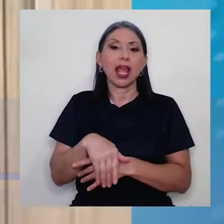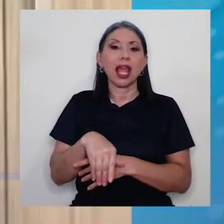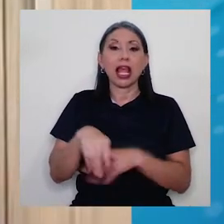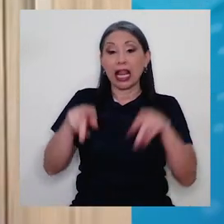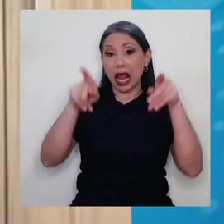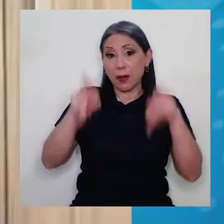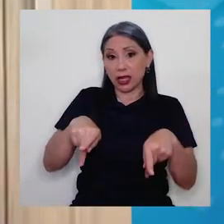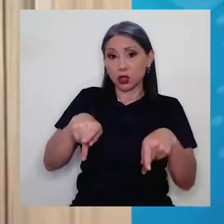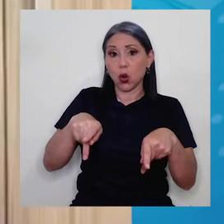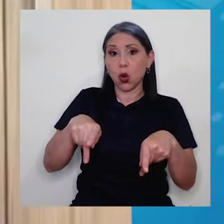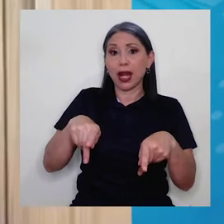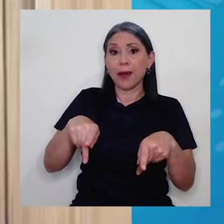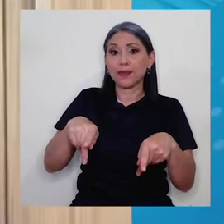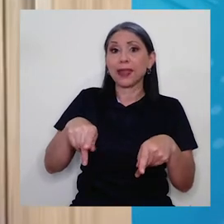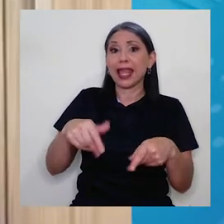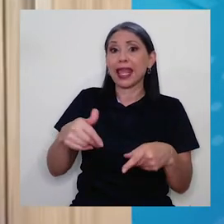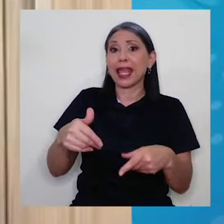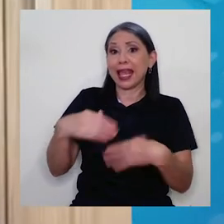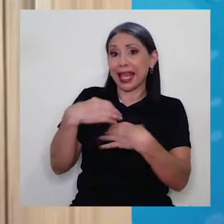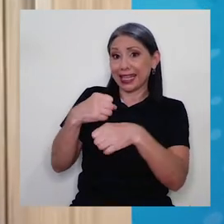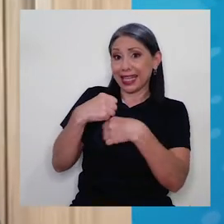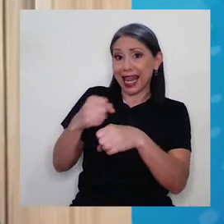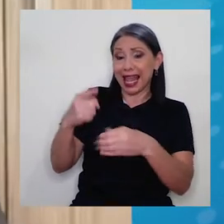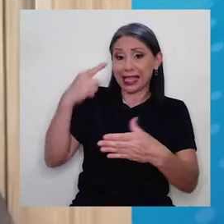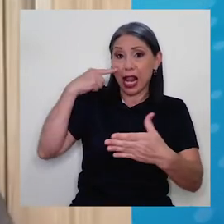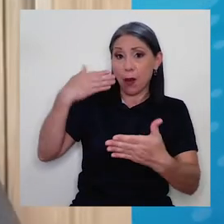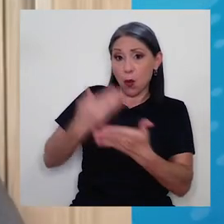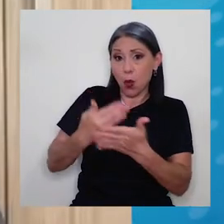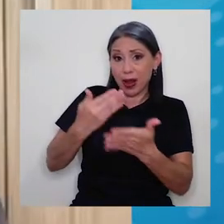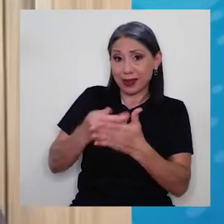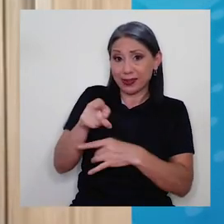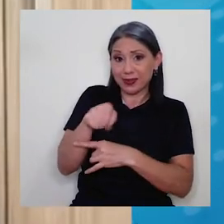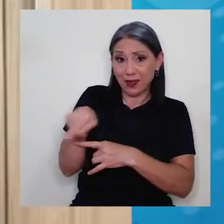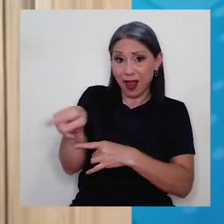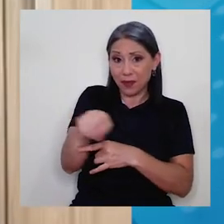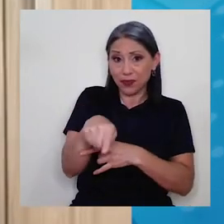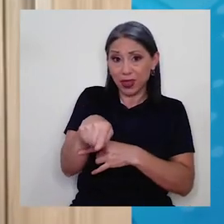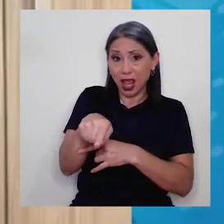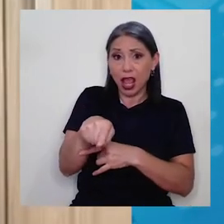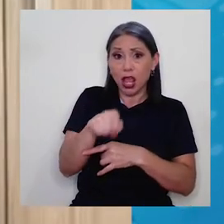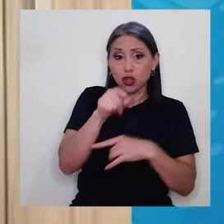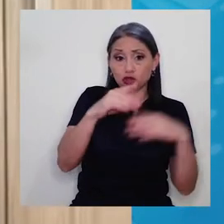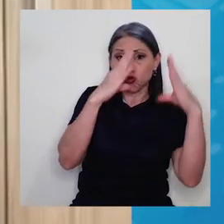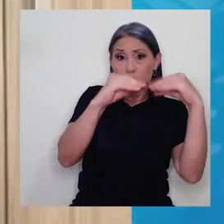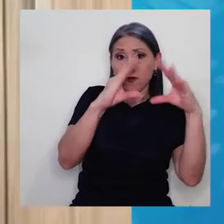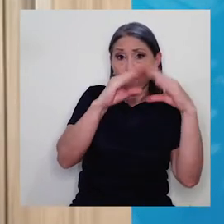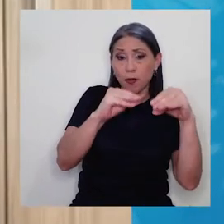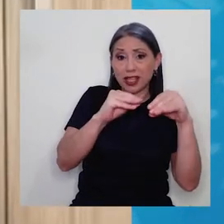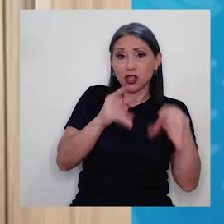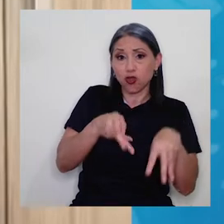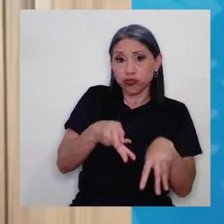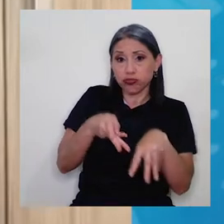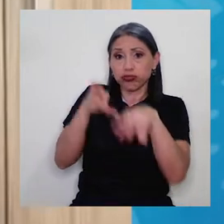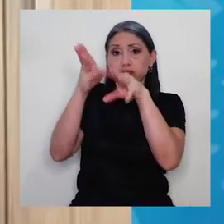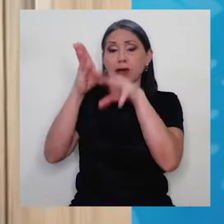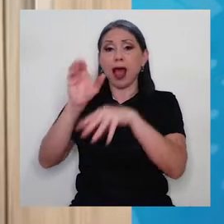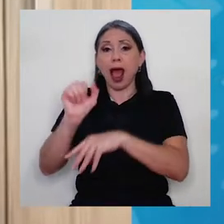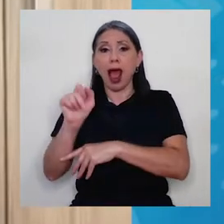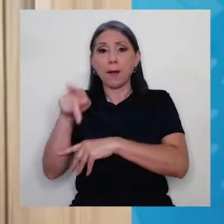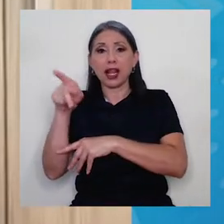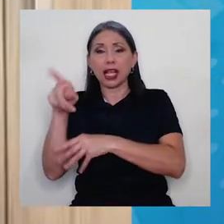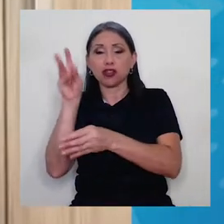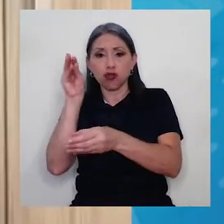toma la muestra de la prueba registra su información en la aplicación y esta